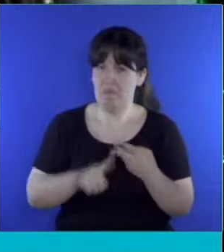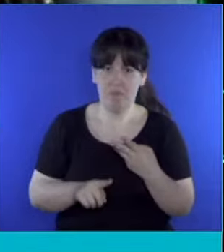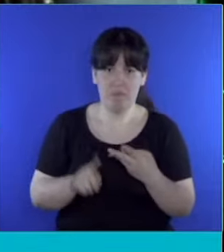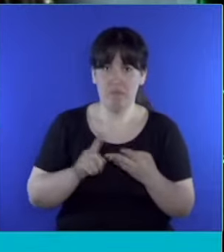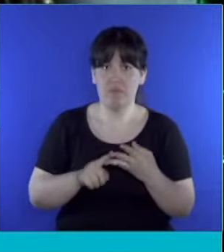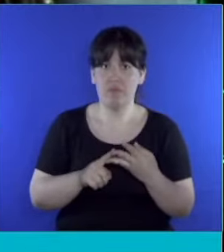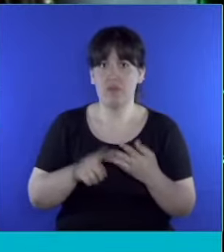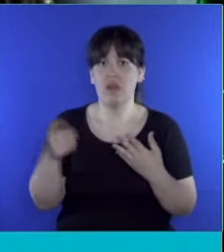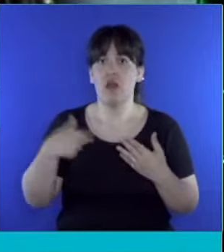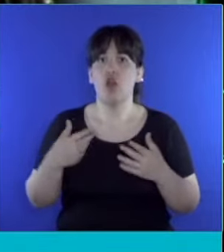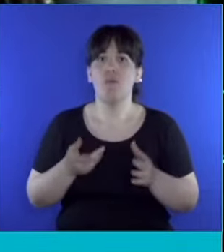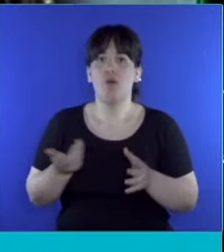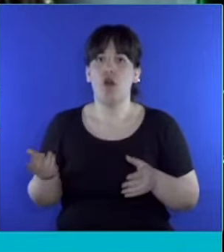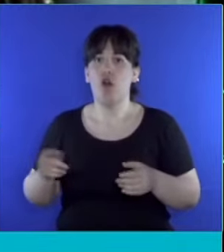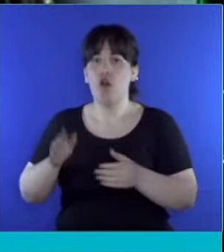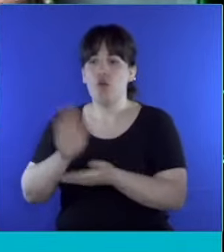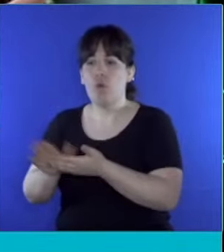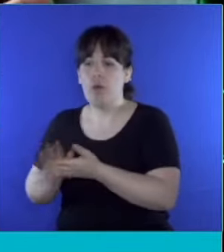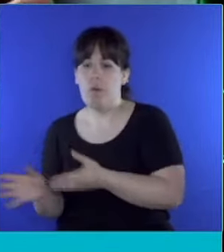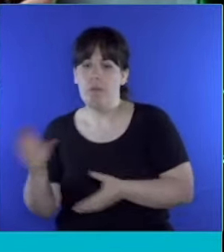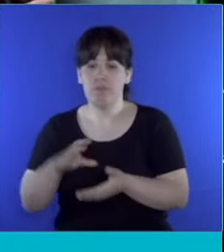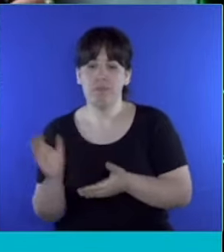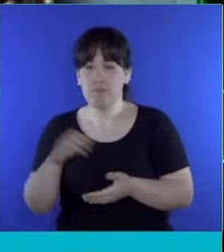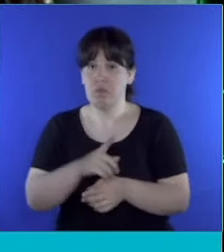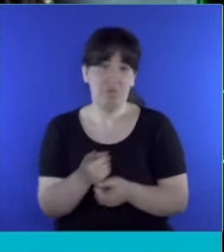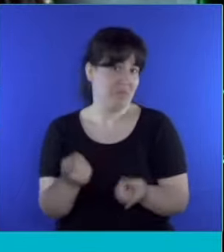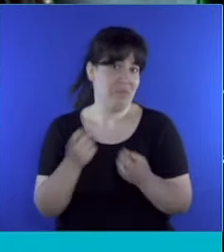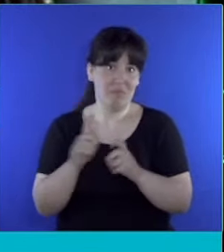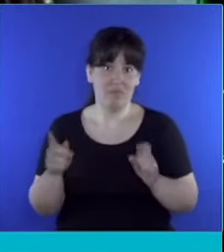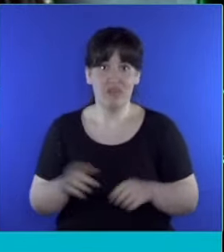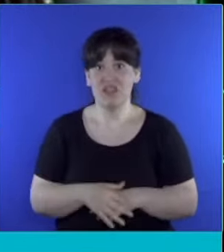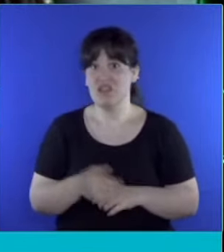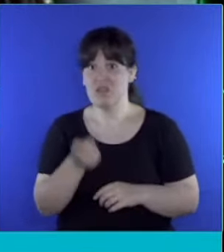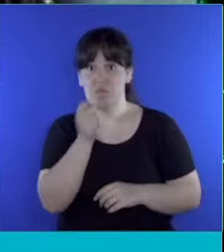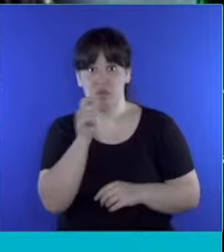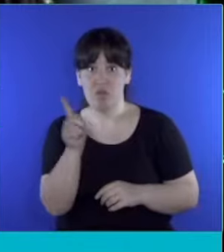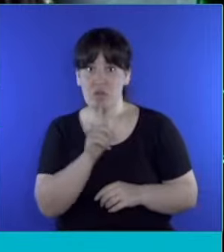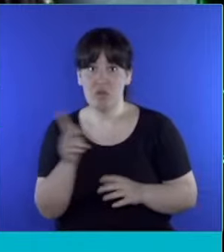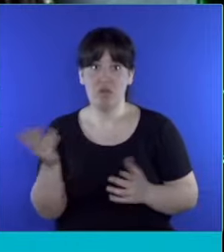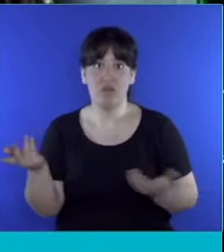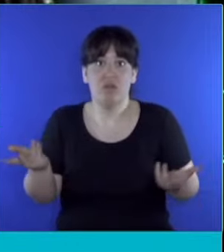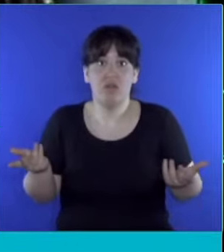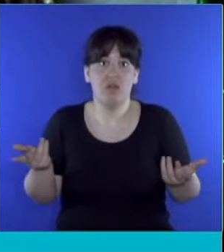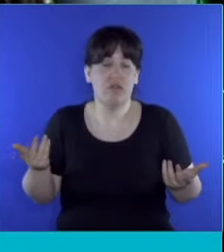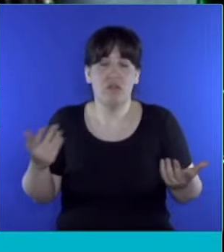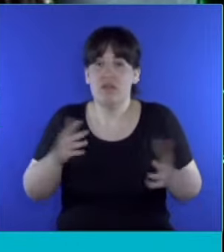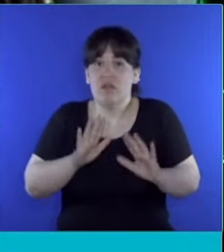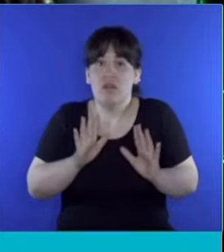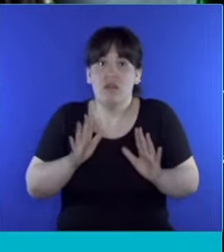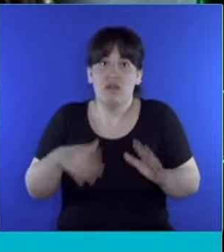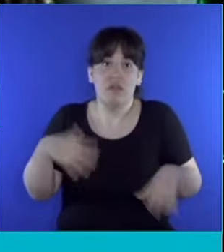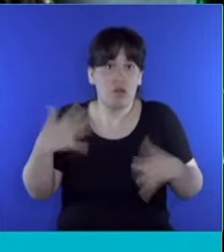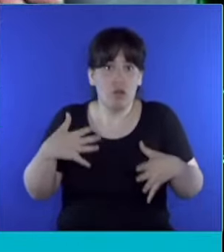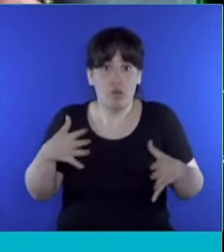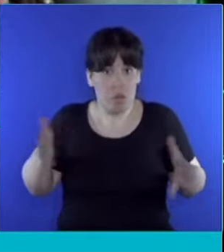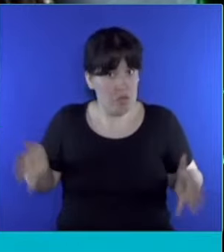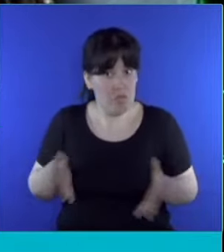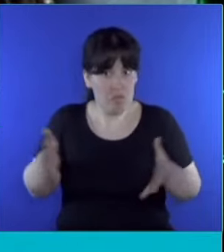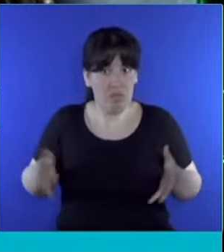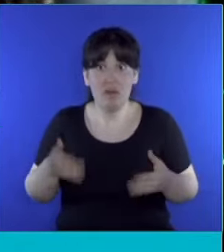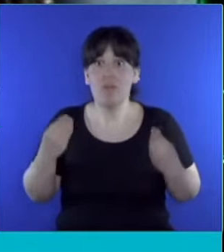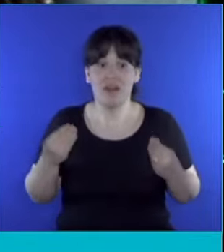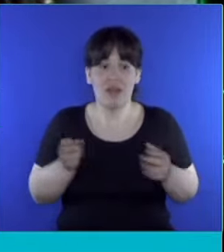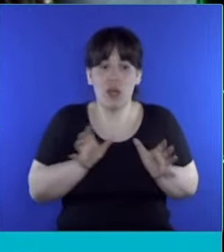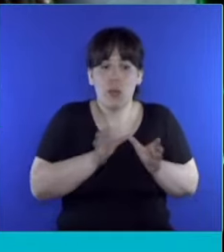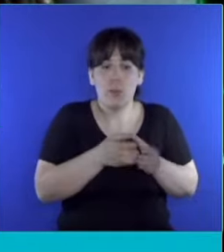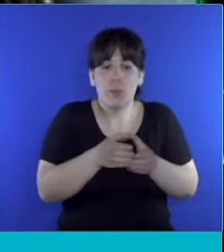reposición en el cuarto oscuro. Y prácticamente, si no lo desean, tendrán una tarea muy limitada de fiscalización. Con lo cual va a haber mucho incentivo para que las